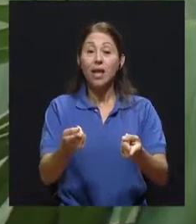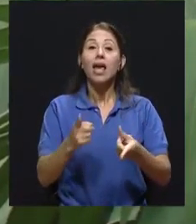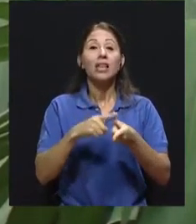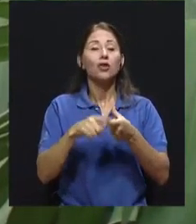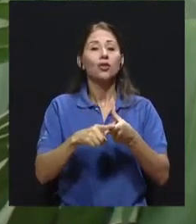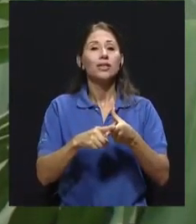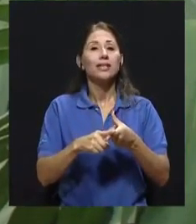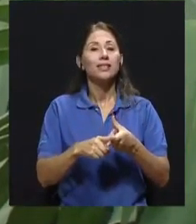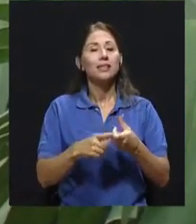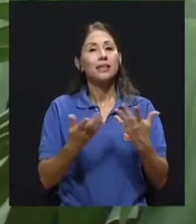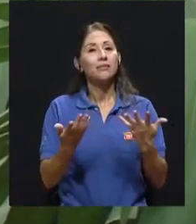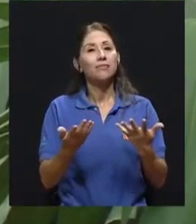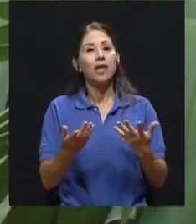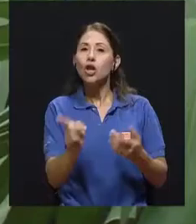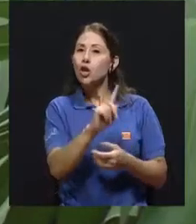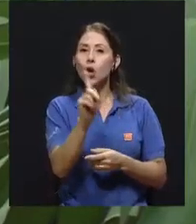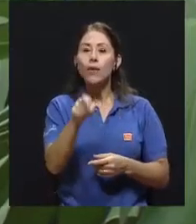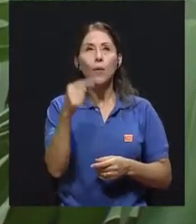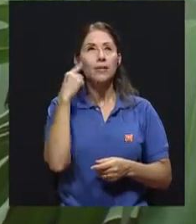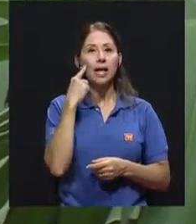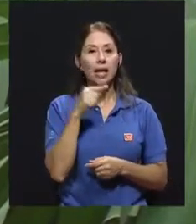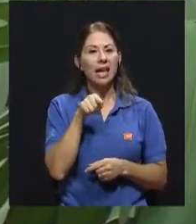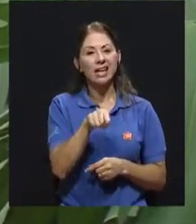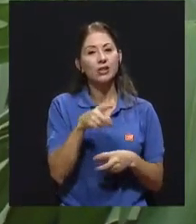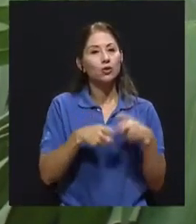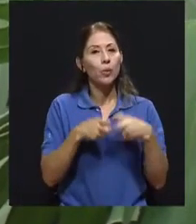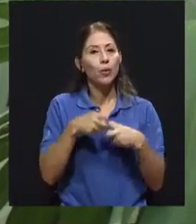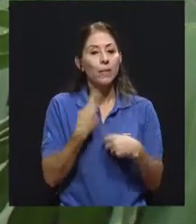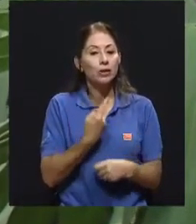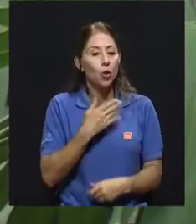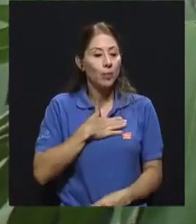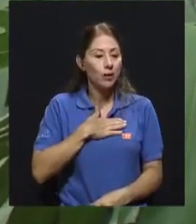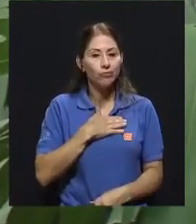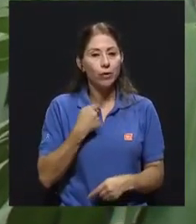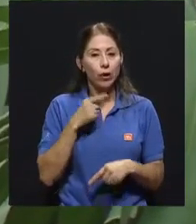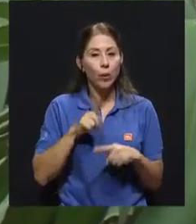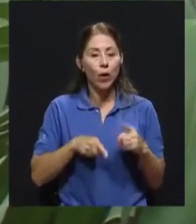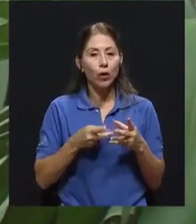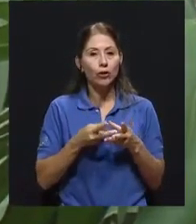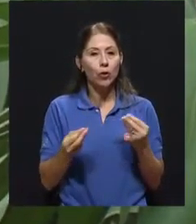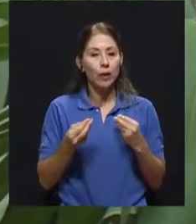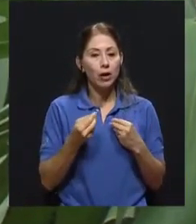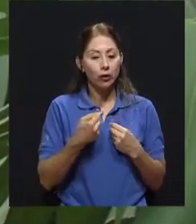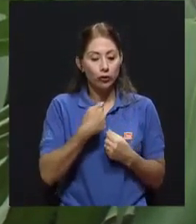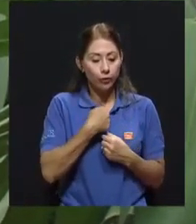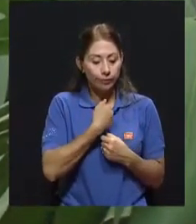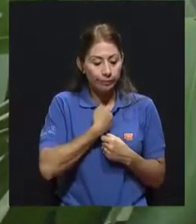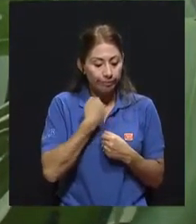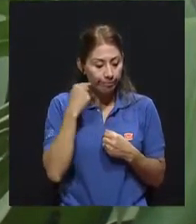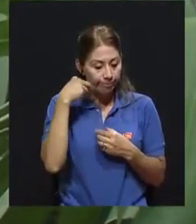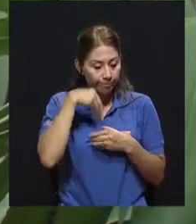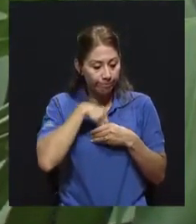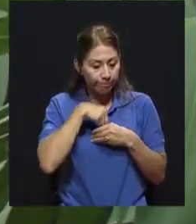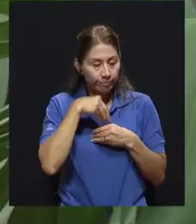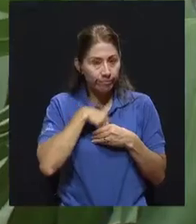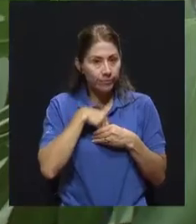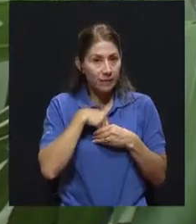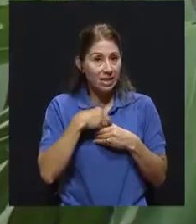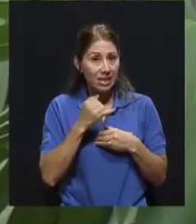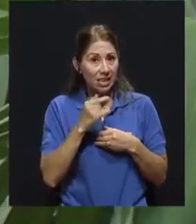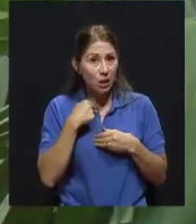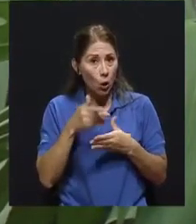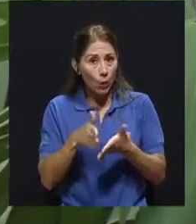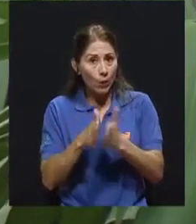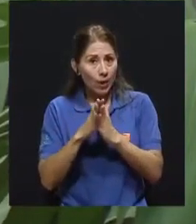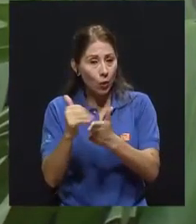solo mío o de que no puedo resolverlo o manejarlo hacia adentro y no pedir ayuda y soporte, digamos,